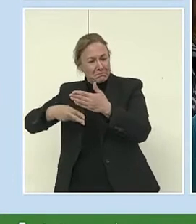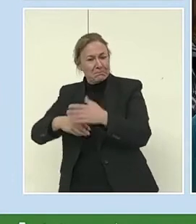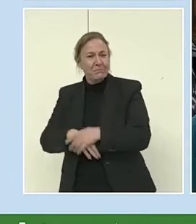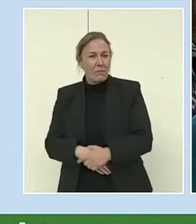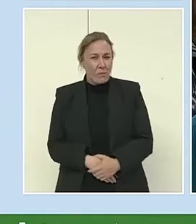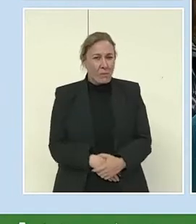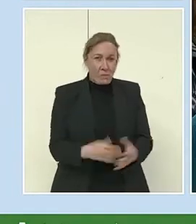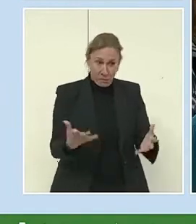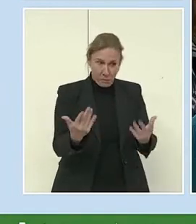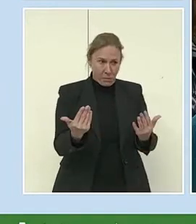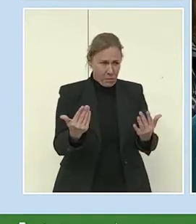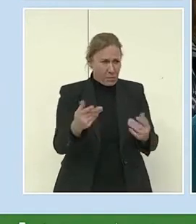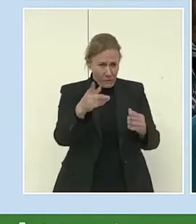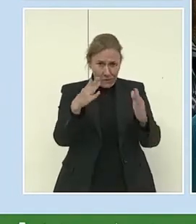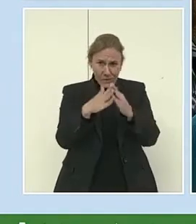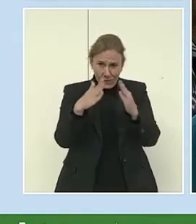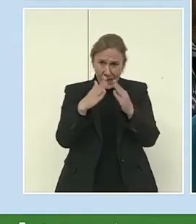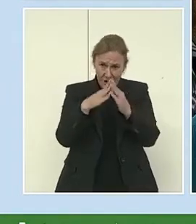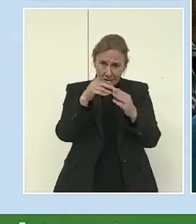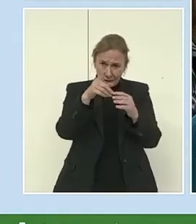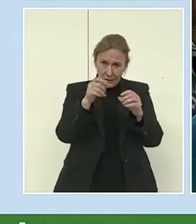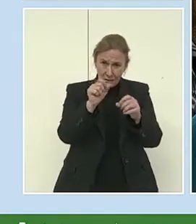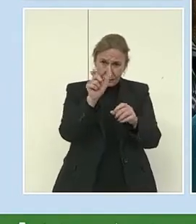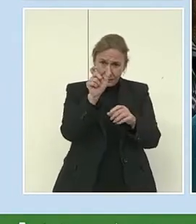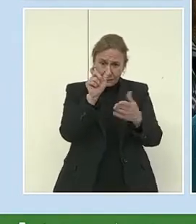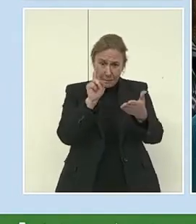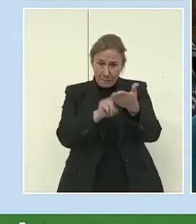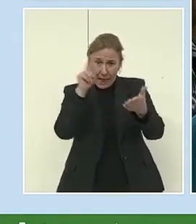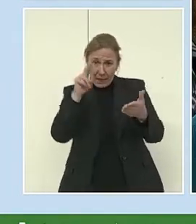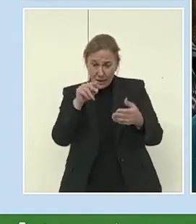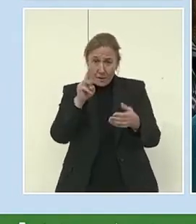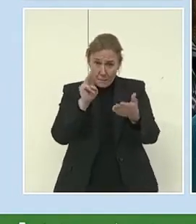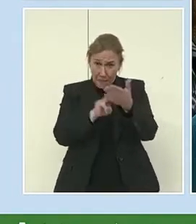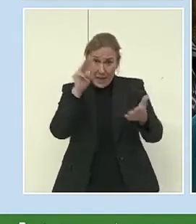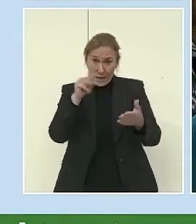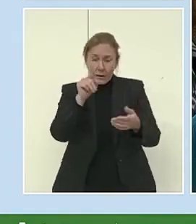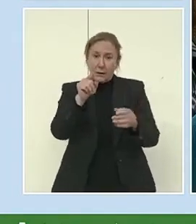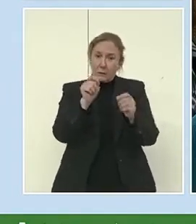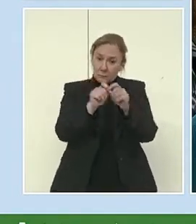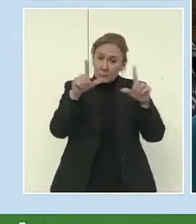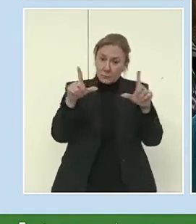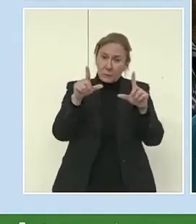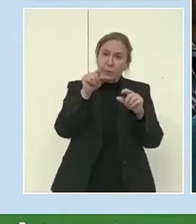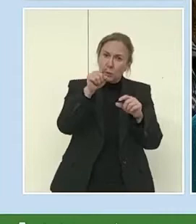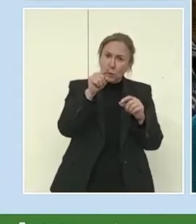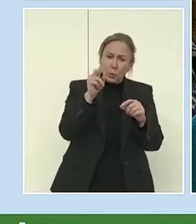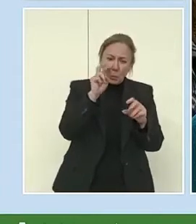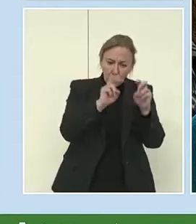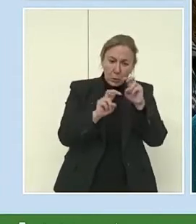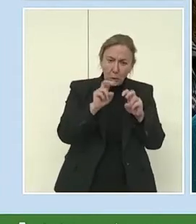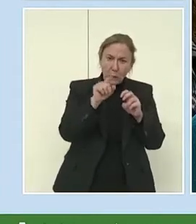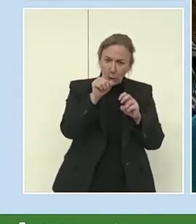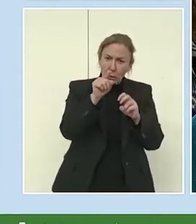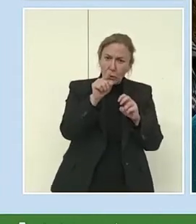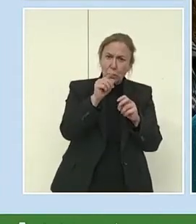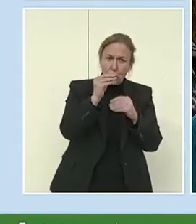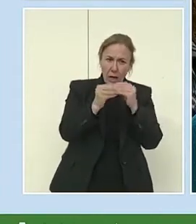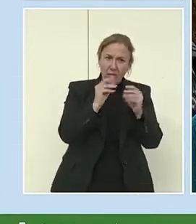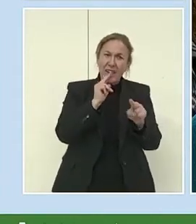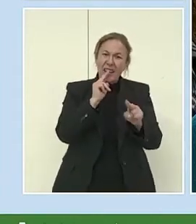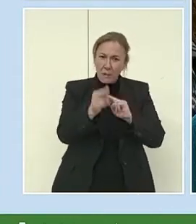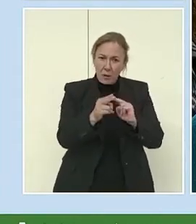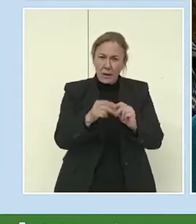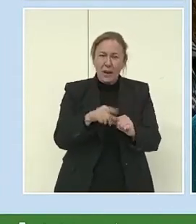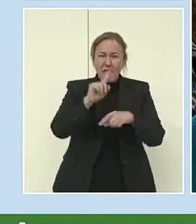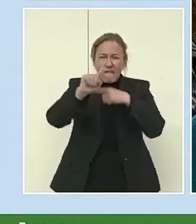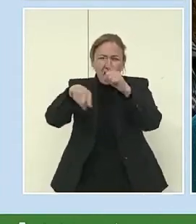Venga, anímense también desde streaming. No sé si la gente que está allá en el internet, como diría mi madre, allá en el internet. Vale.